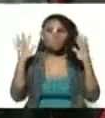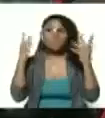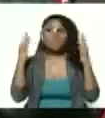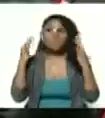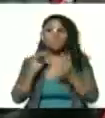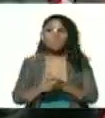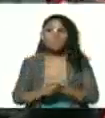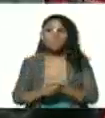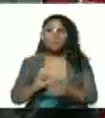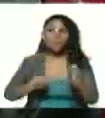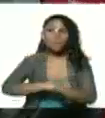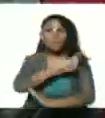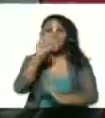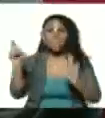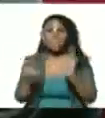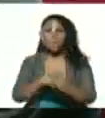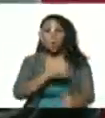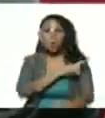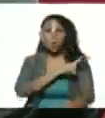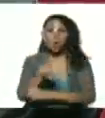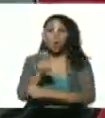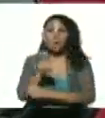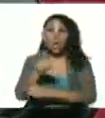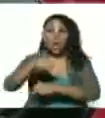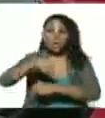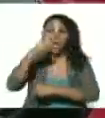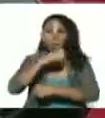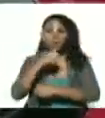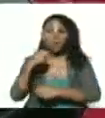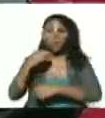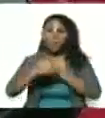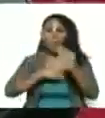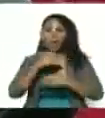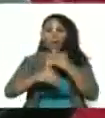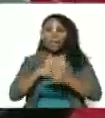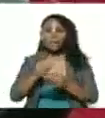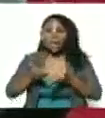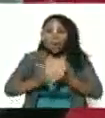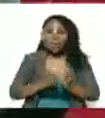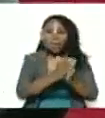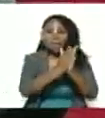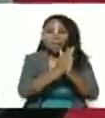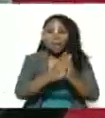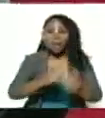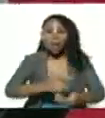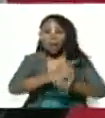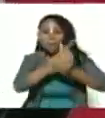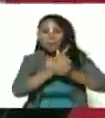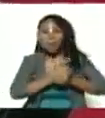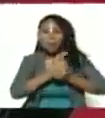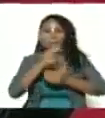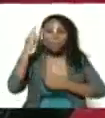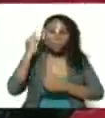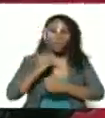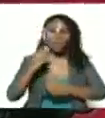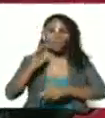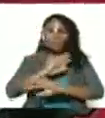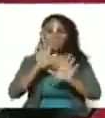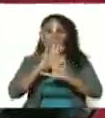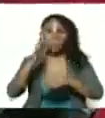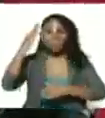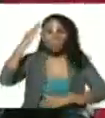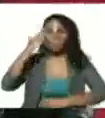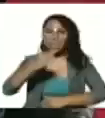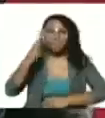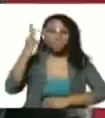y en total bueno la orden para este año vamos a cometer con la naval con la armada bolivariana ya mi almiranta ya tomó